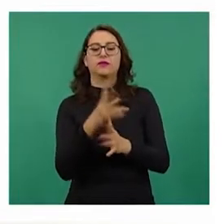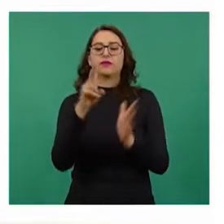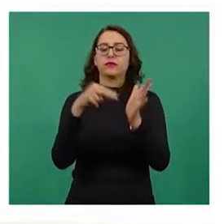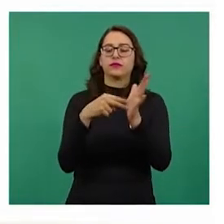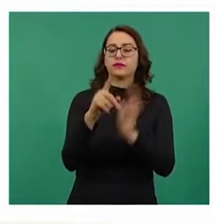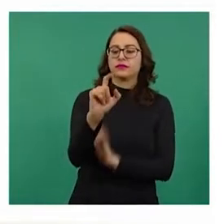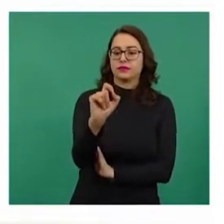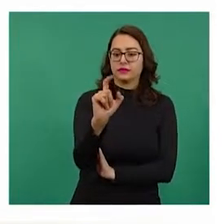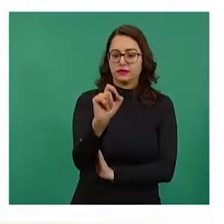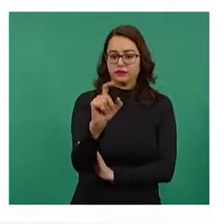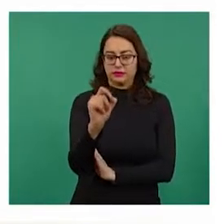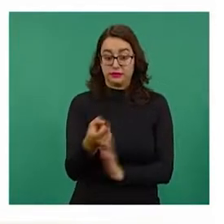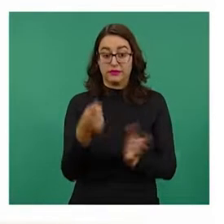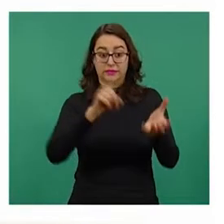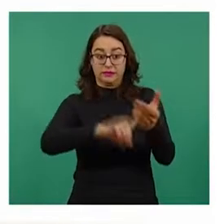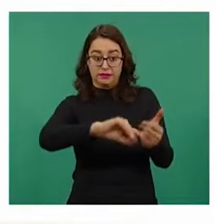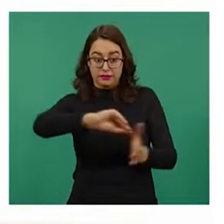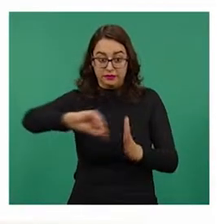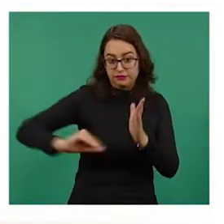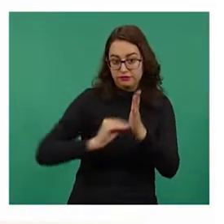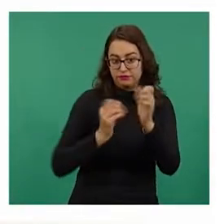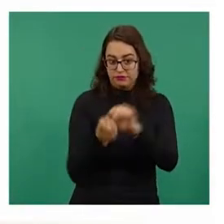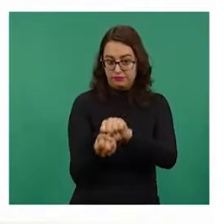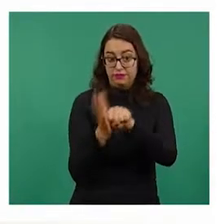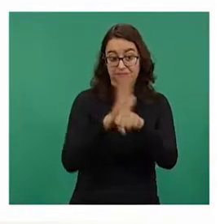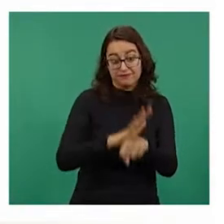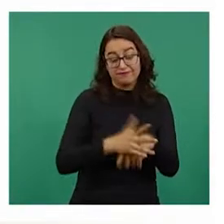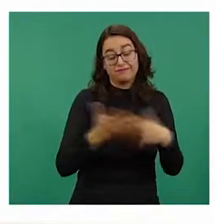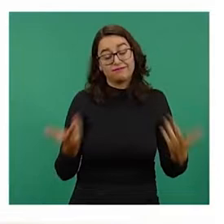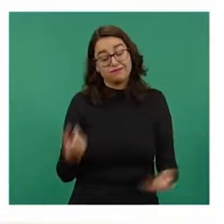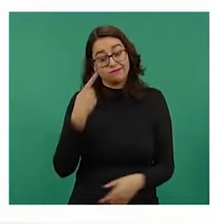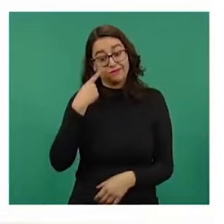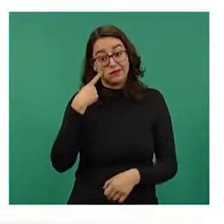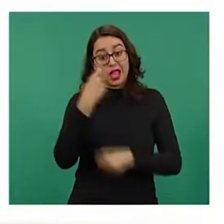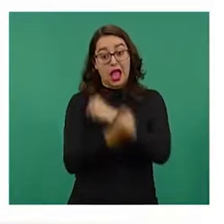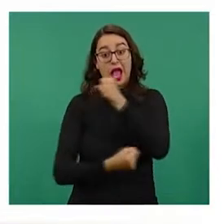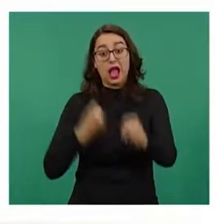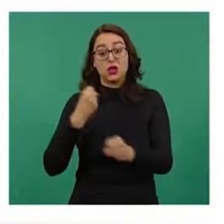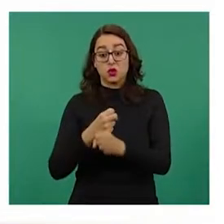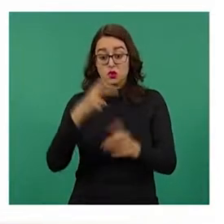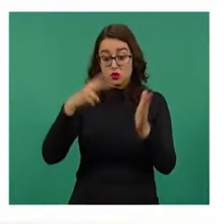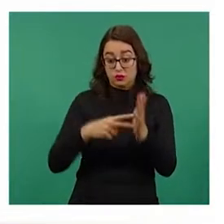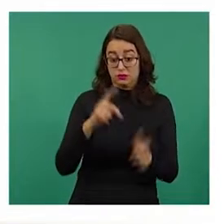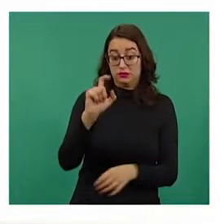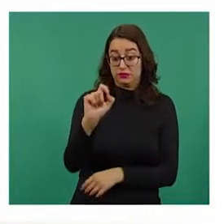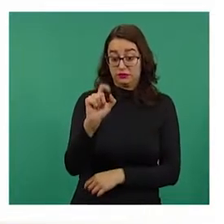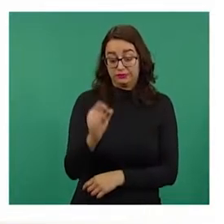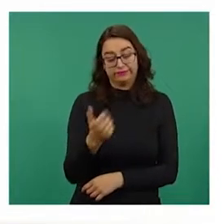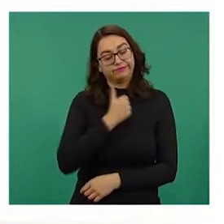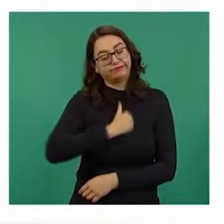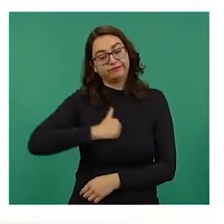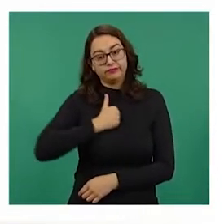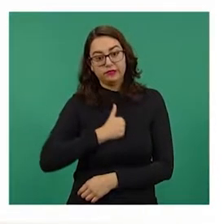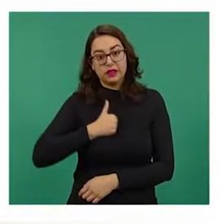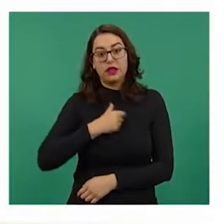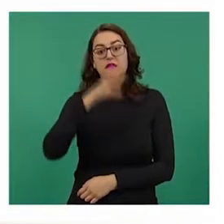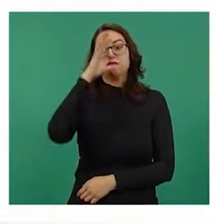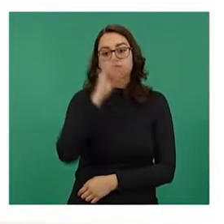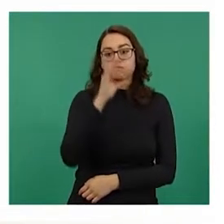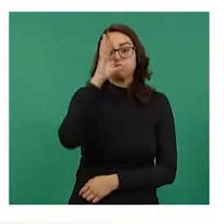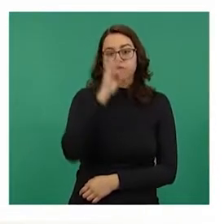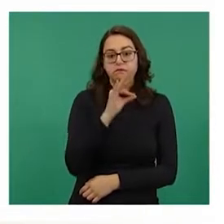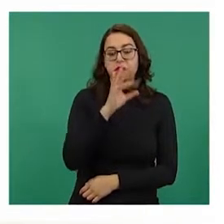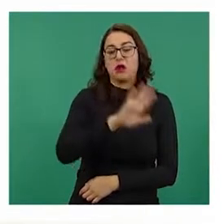la mortalidad COVID. En 2020 murieron desafortunadamente un poco menos de 9 mil 500 personas